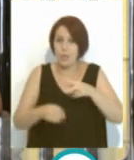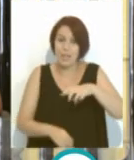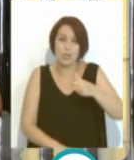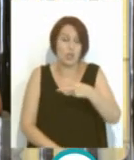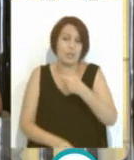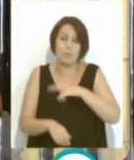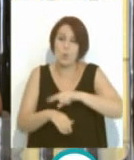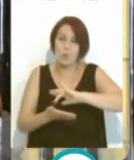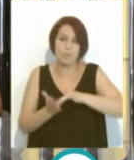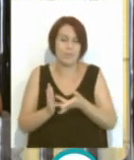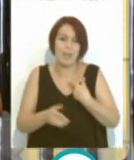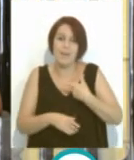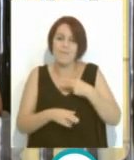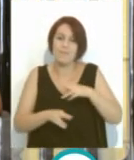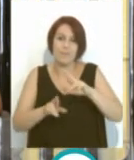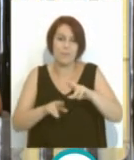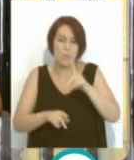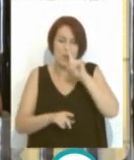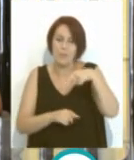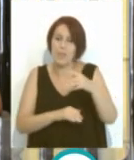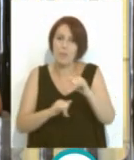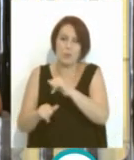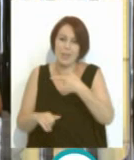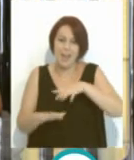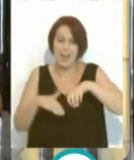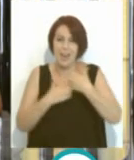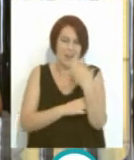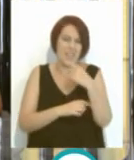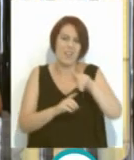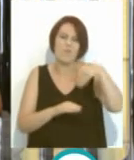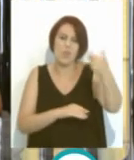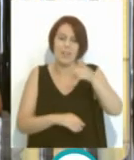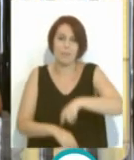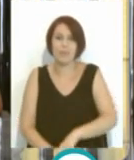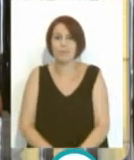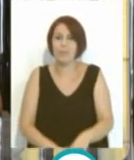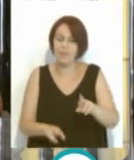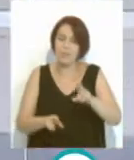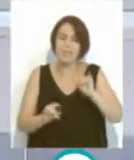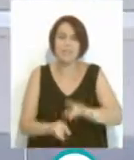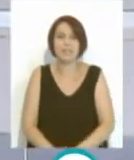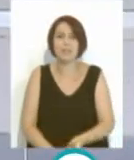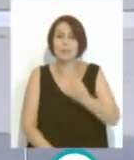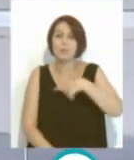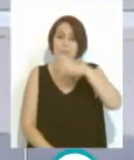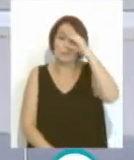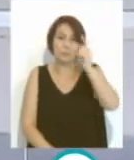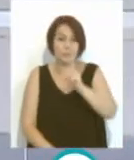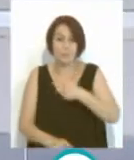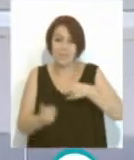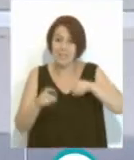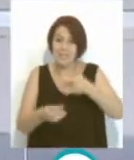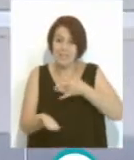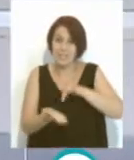Desear que disfruten mucho el año que viene, tanto en Carranza como fuera, que hay desplazamientos también muy buenos. Claro, porque sí. Por supuesto que sí. Y no se olviden la cita del